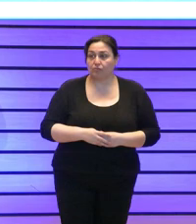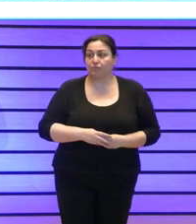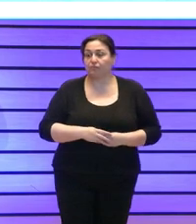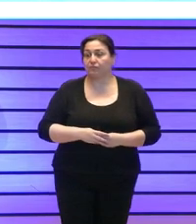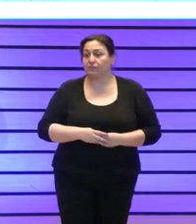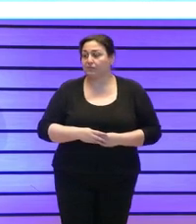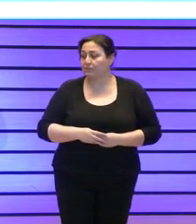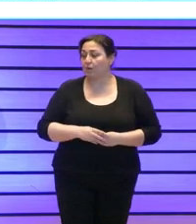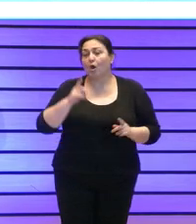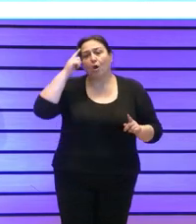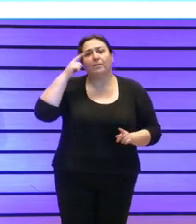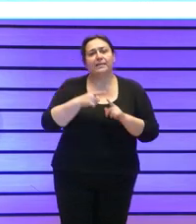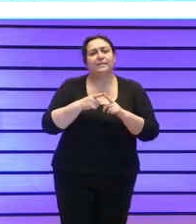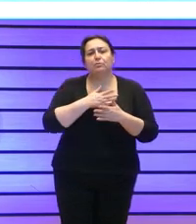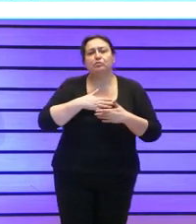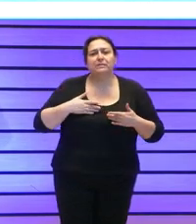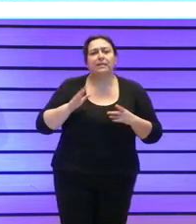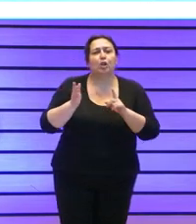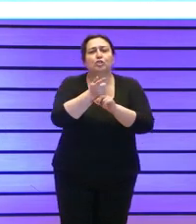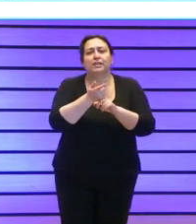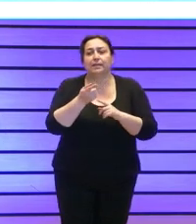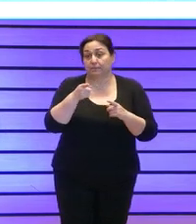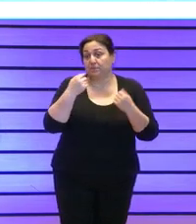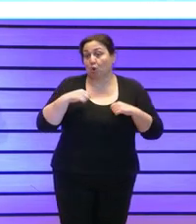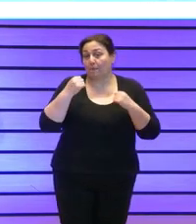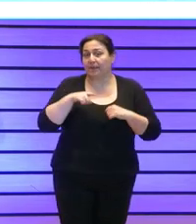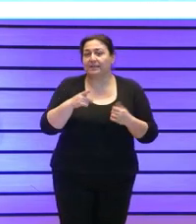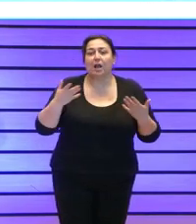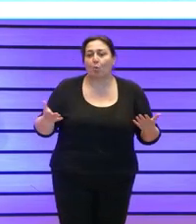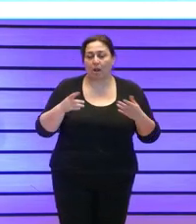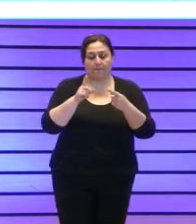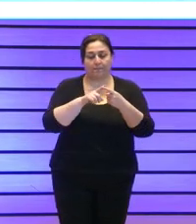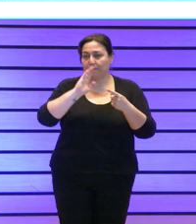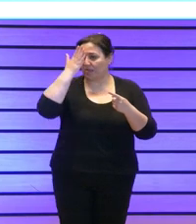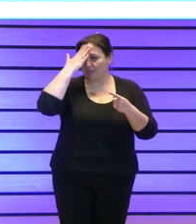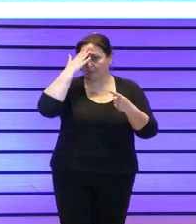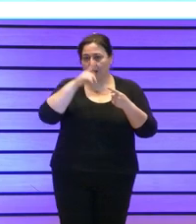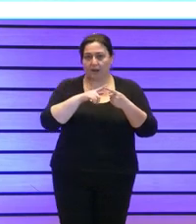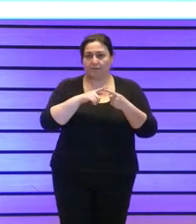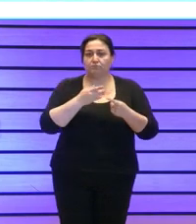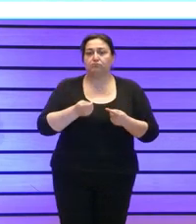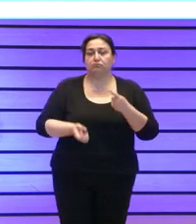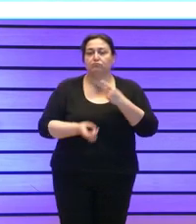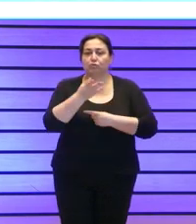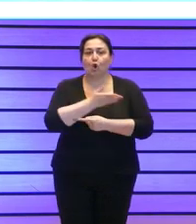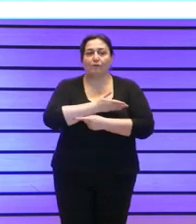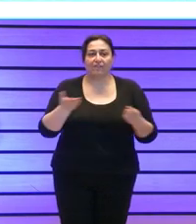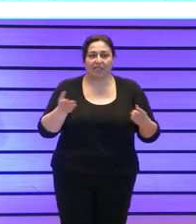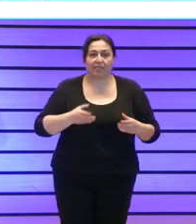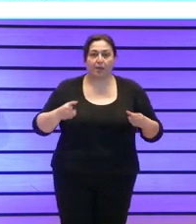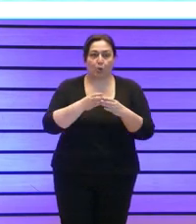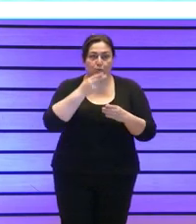¿qué objetivos perseguíamos con nuestra buena práctica? pues el principal es generar confianza en los grupos de interés